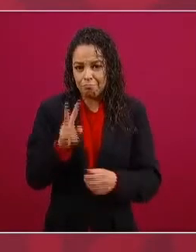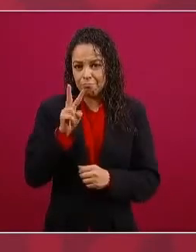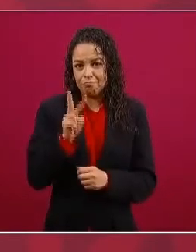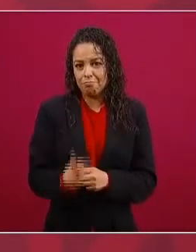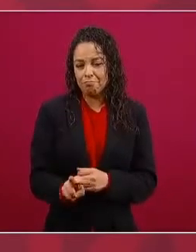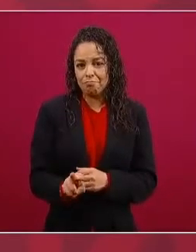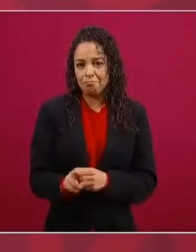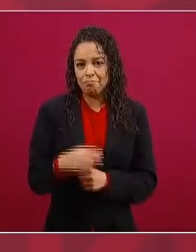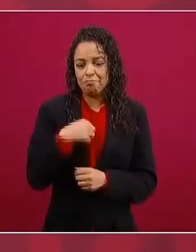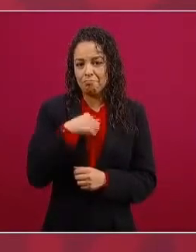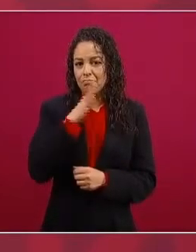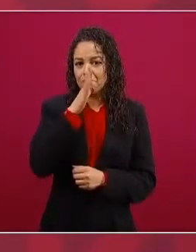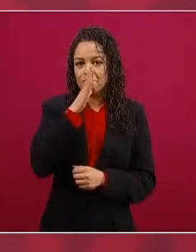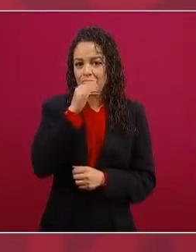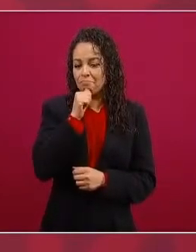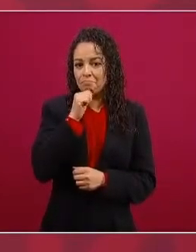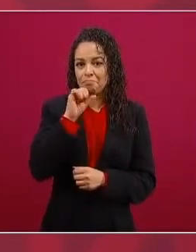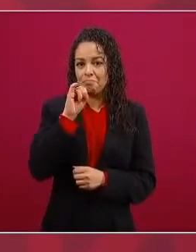enviar